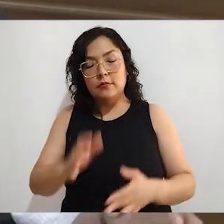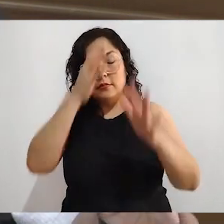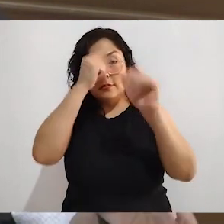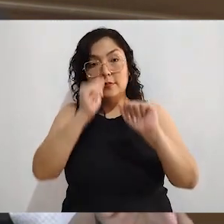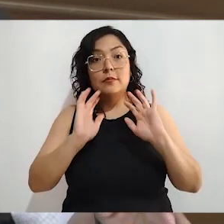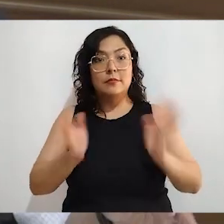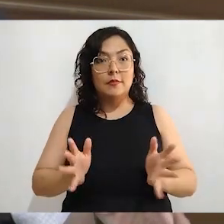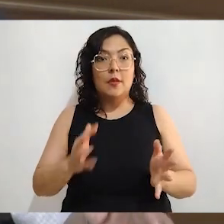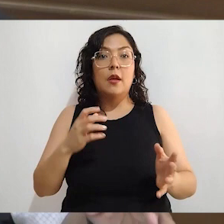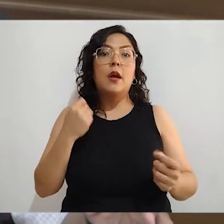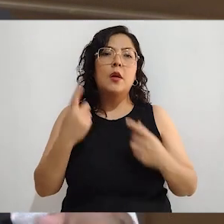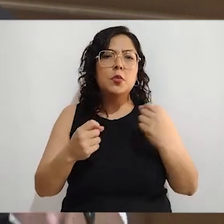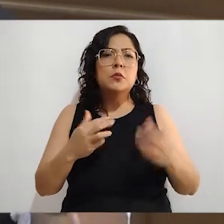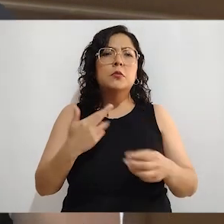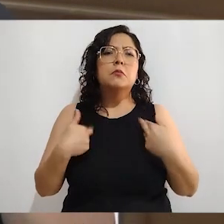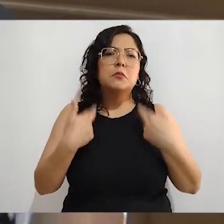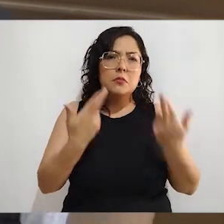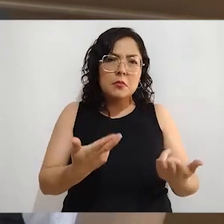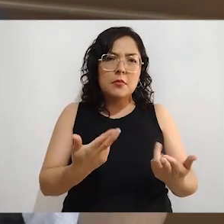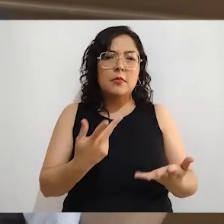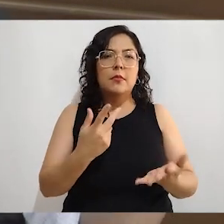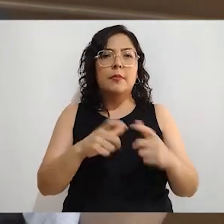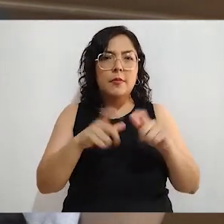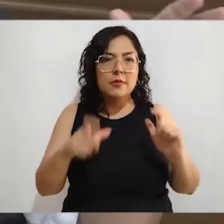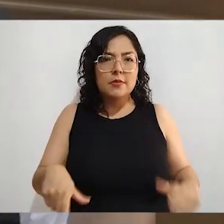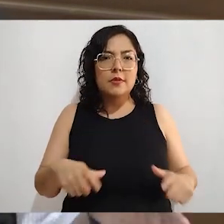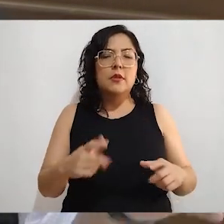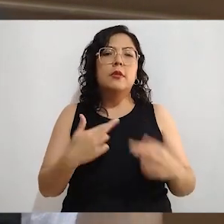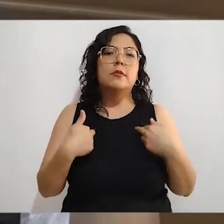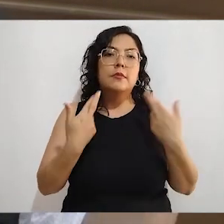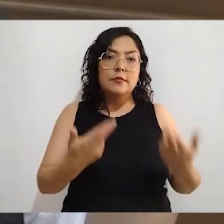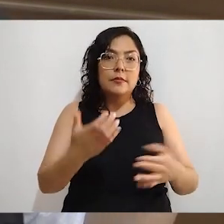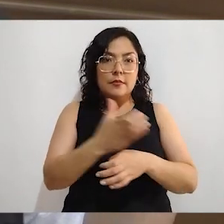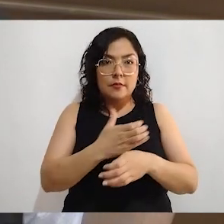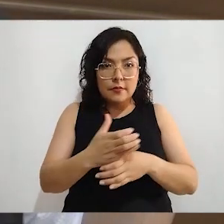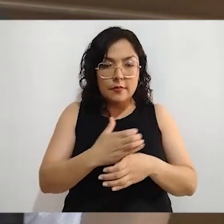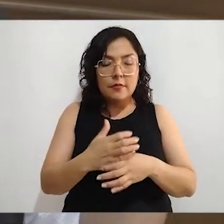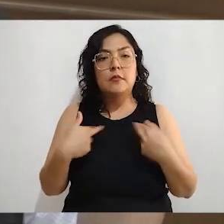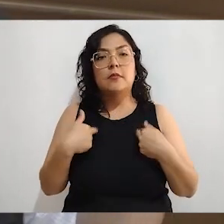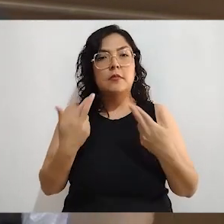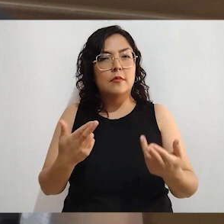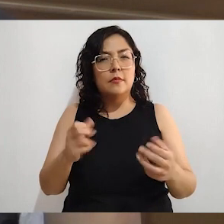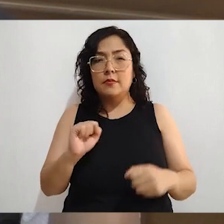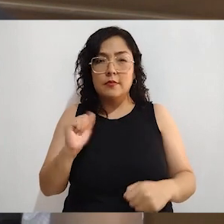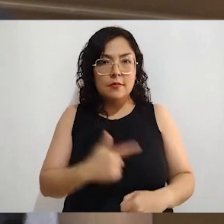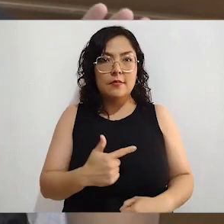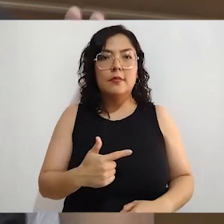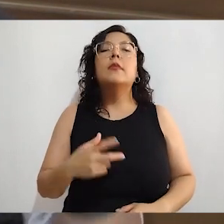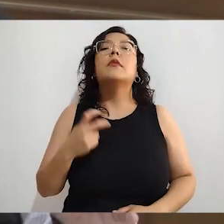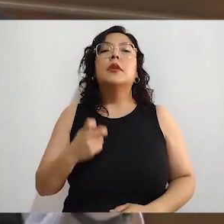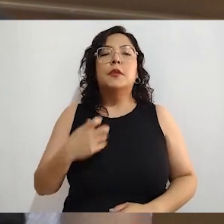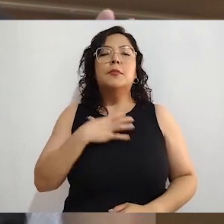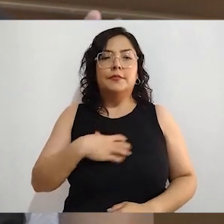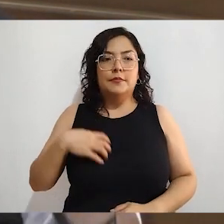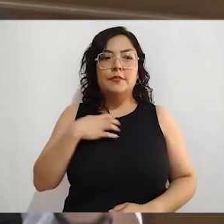pastelito o van a dar un descuento. Yo creo que eso está bastante bien, siempre y cuando no se condicione, por supuesto. Porque es una